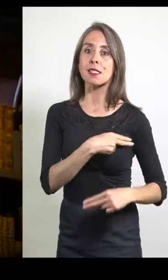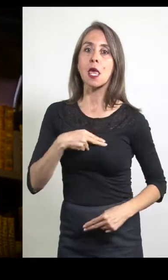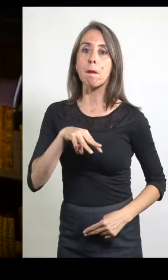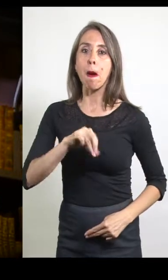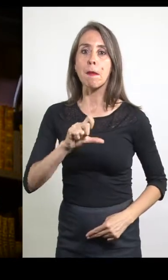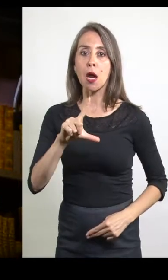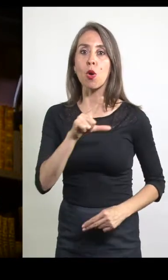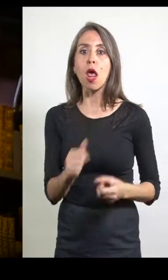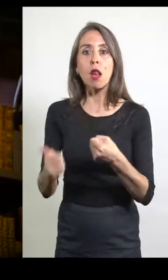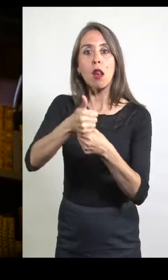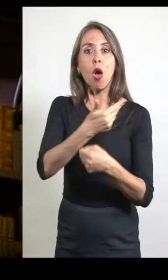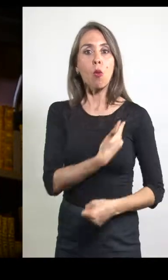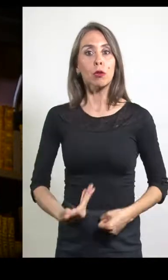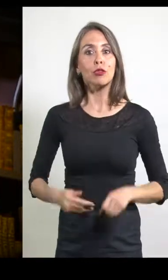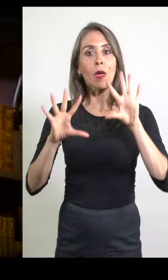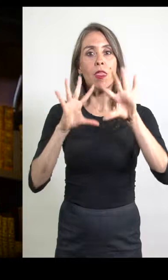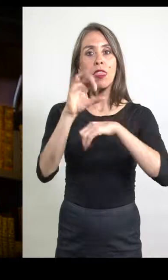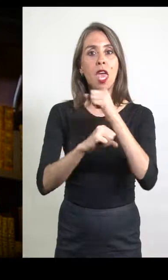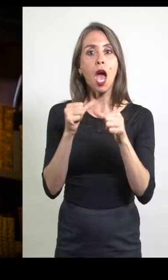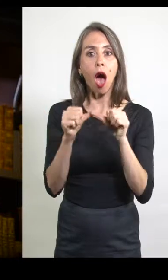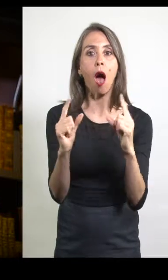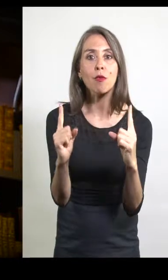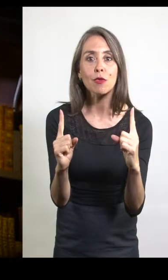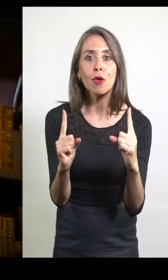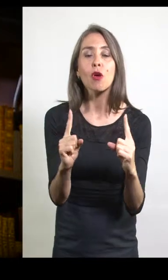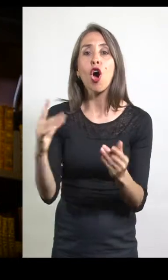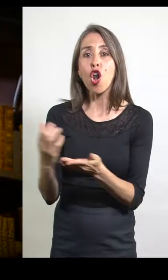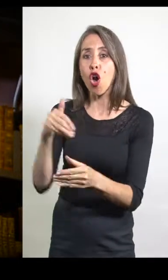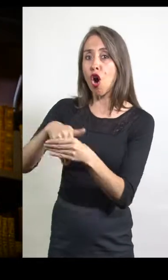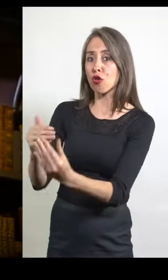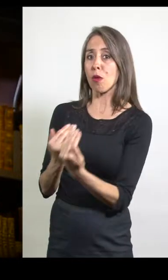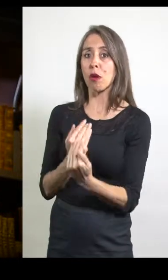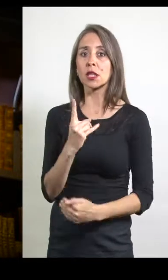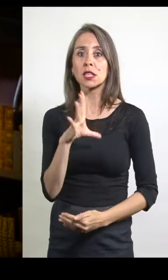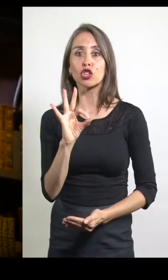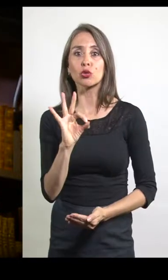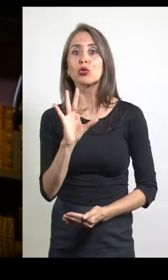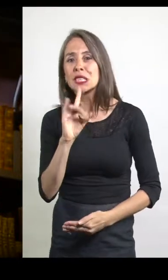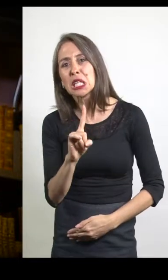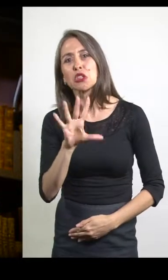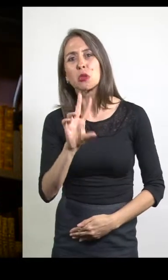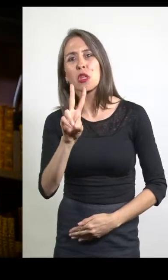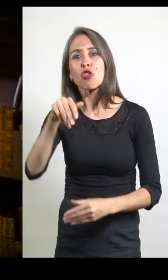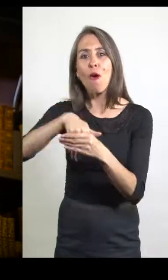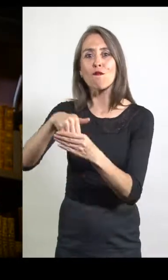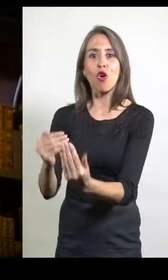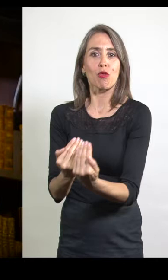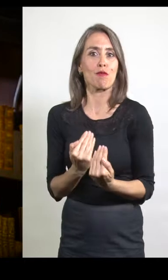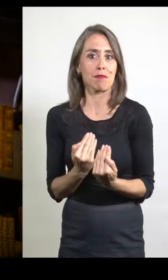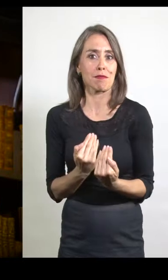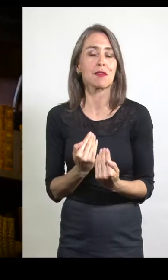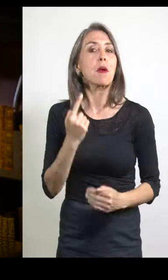gobernó durante 10 años y logró en esa elección no más de 150 votos, un poco más de 152 votos sin embargo,